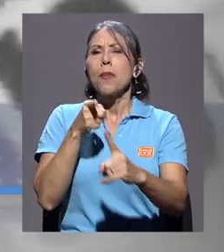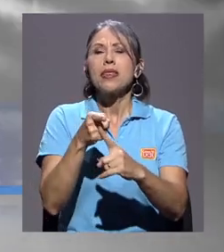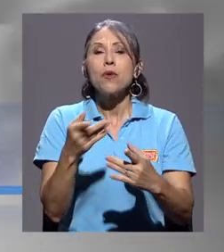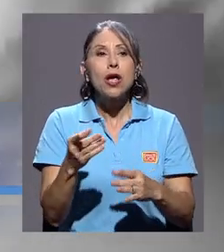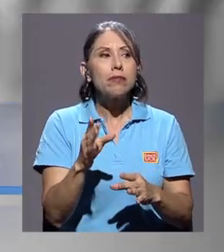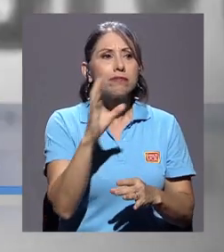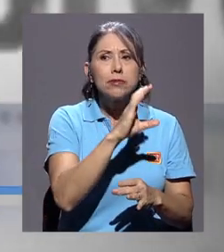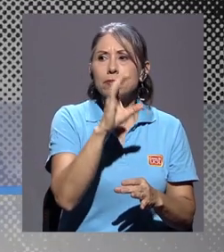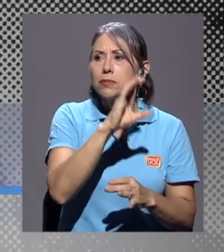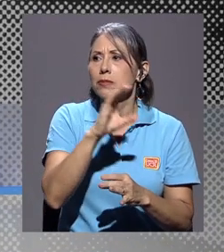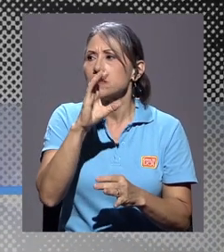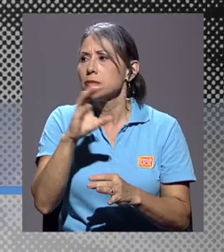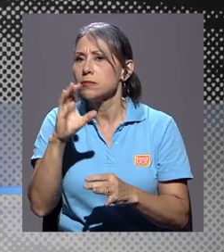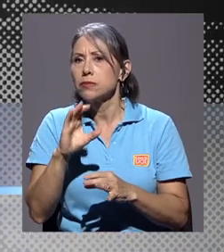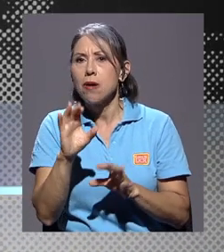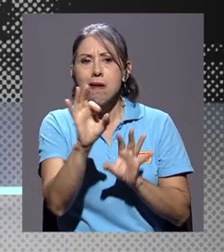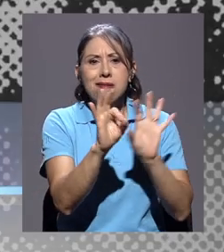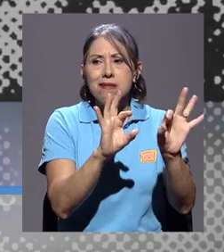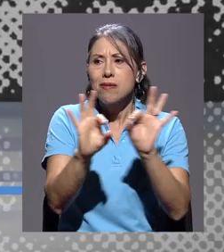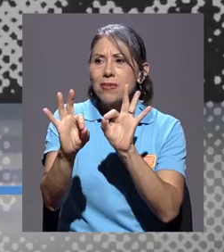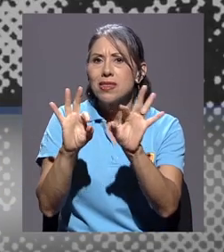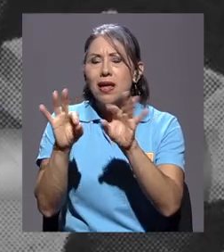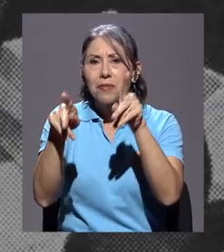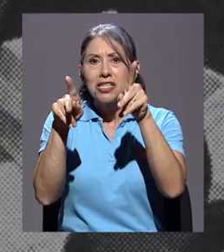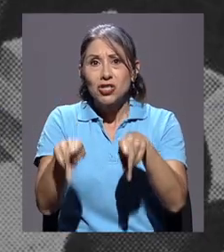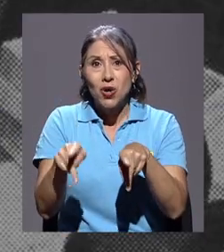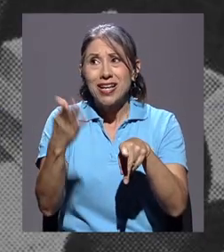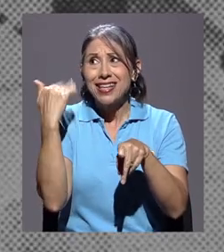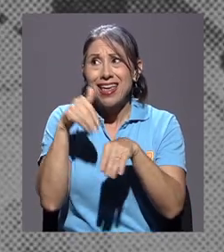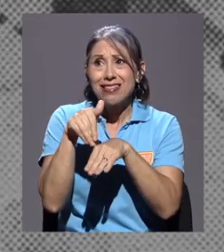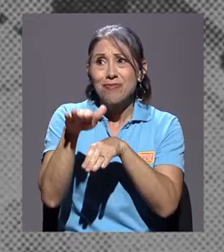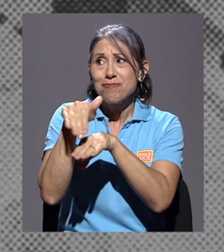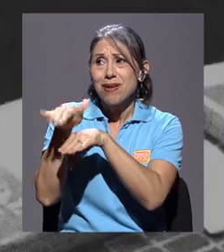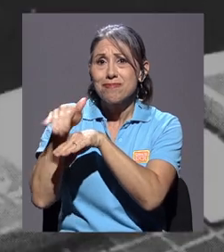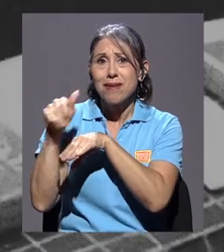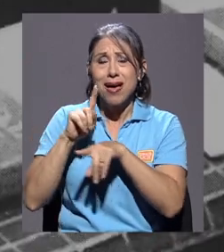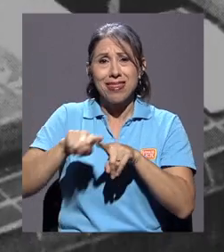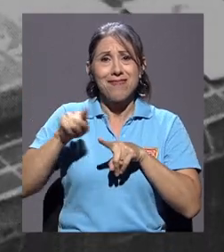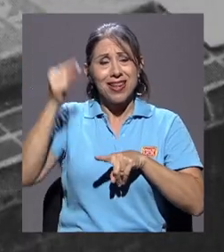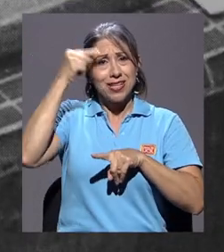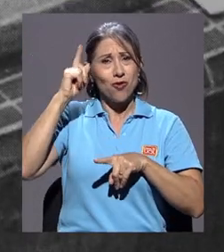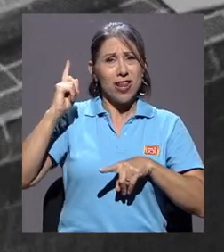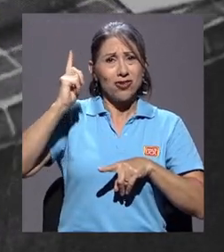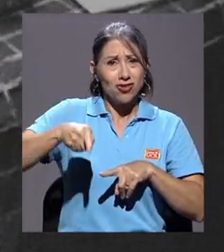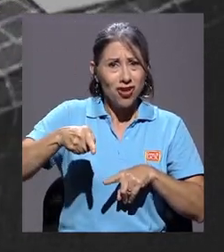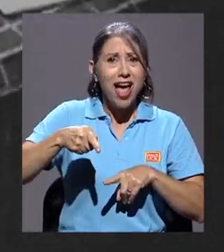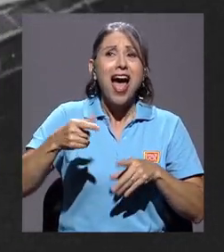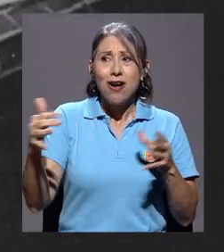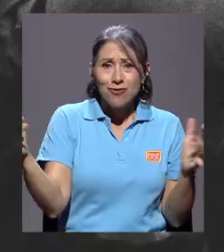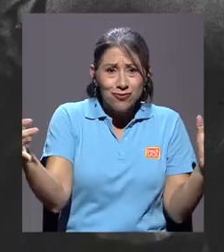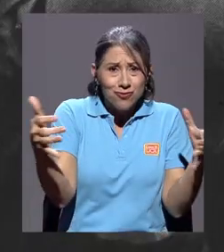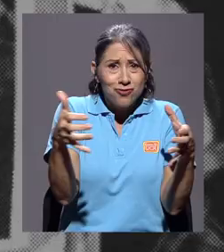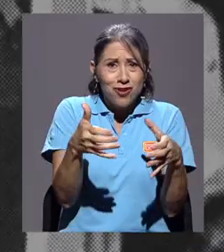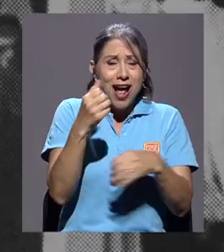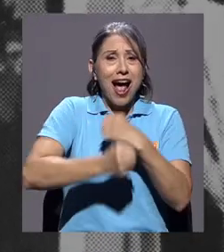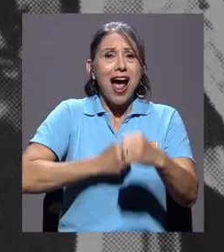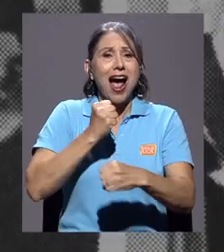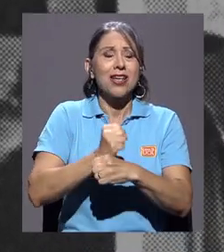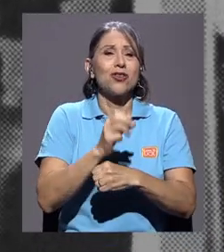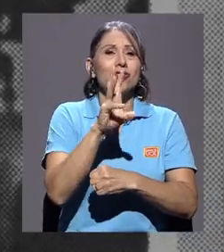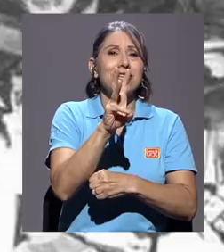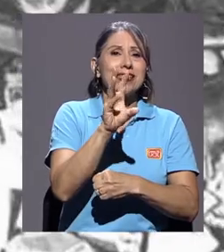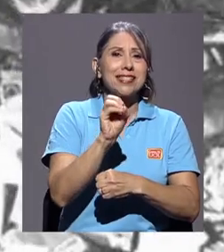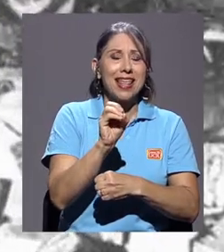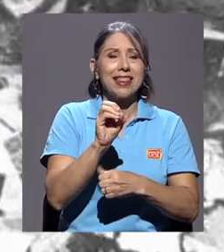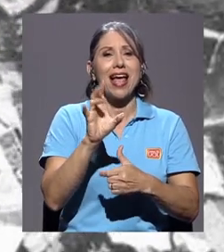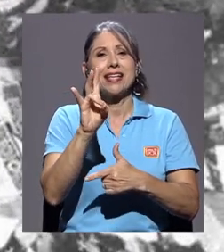localizar e invitar a formar parte de este proyecto a aquellas personas exiliadas de diferentes dictaduras de América Latina de los años 60,